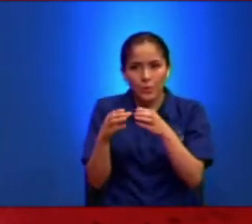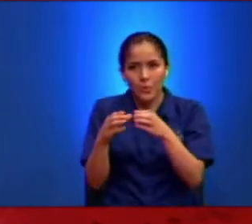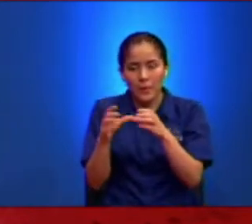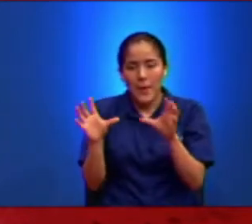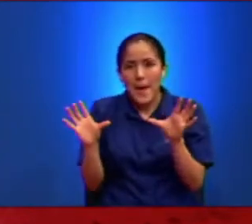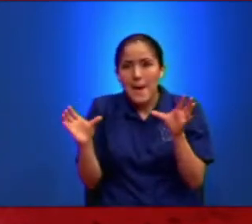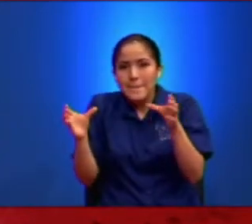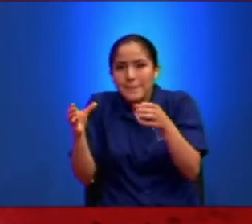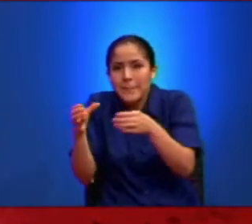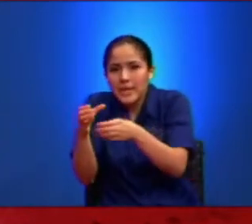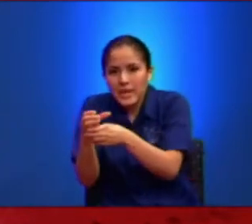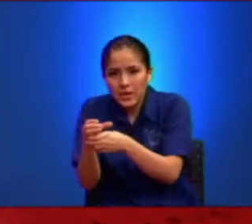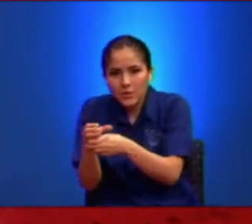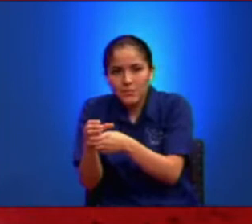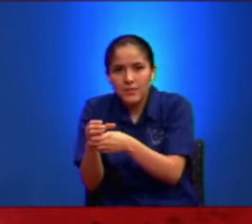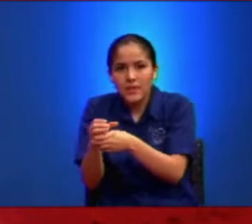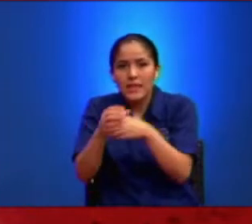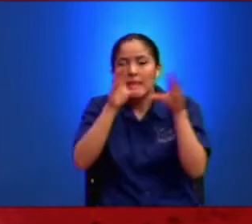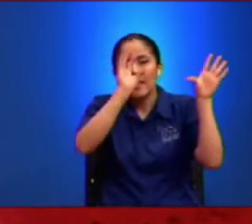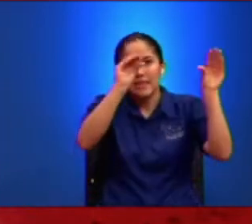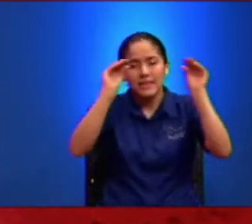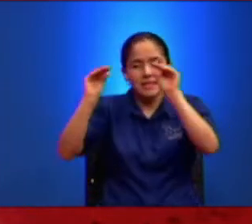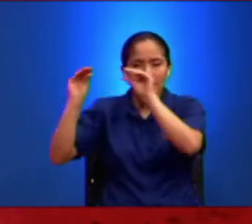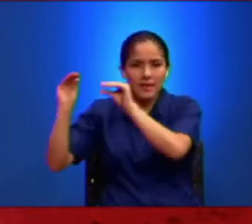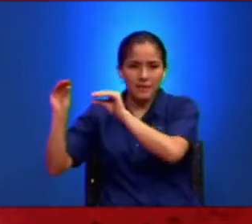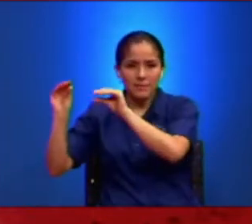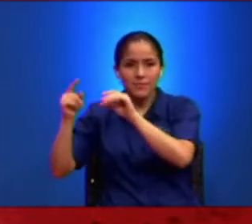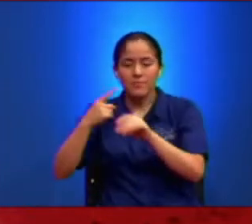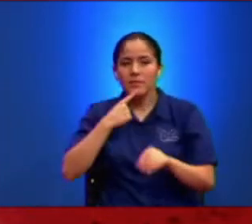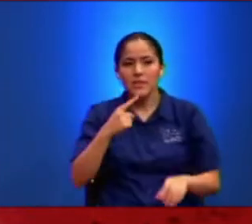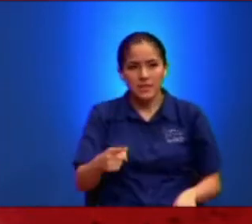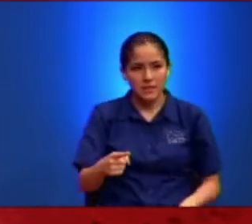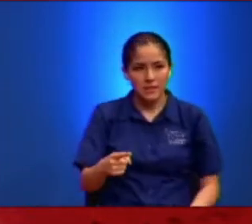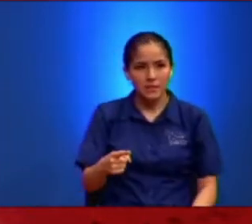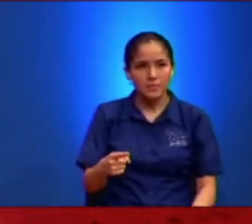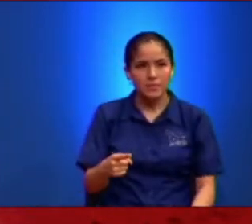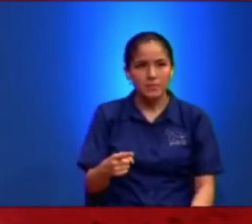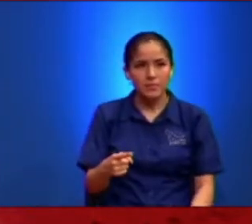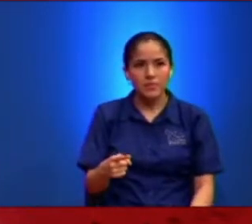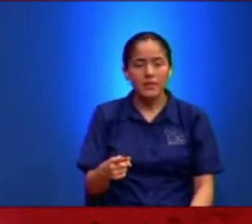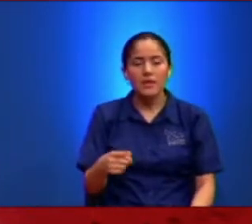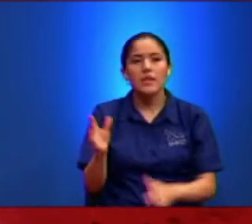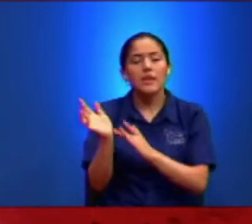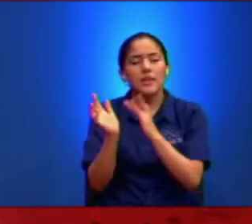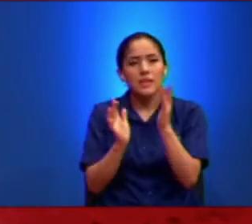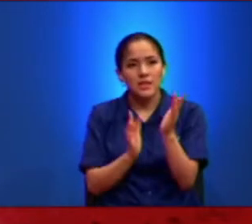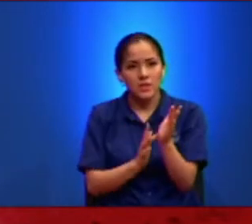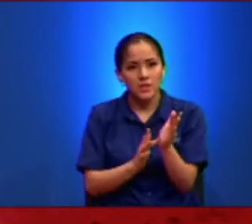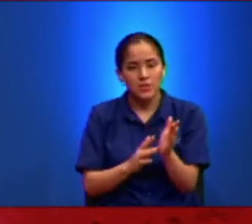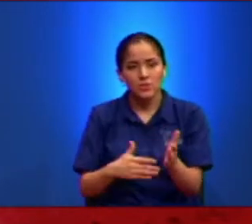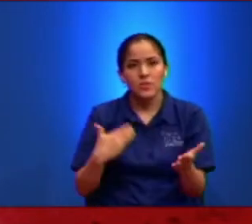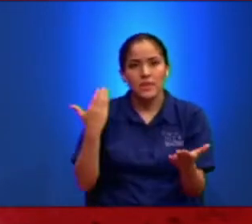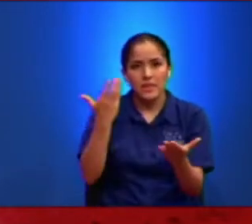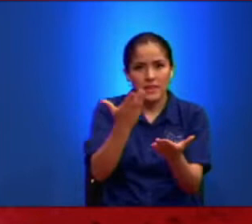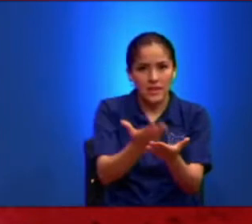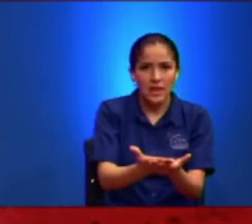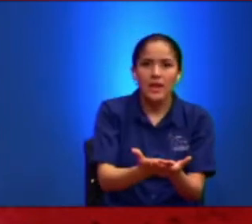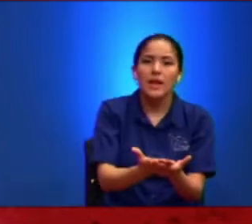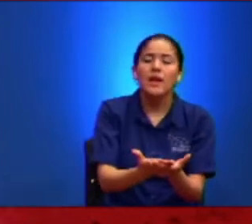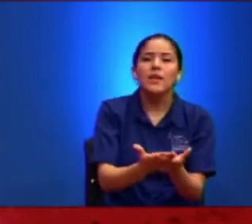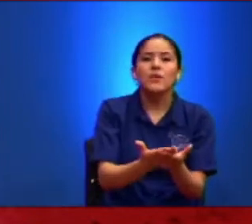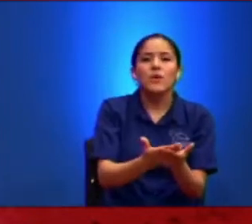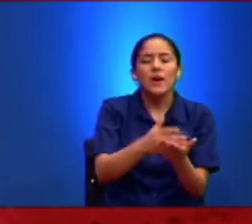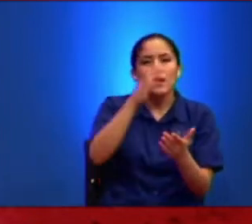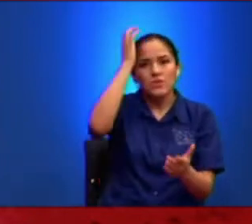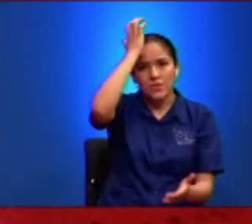Y Les Enseñaba Otra Vez A Sus Disípulos Y Les Decía Las Mimas Palabras El Hijo del Hombre Se Ha Entregado Manos De Los Hombres Le Matarán Después De Muerto